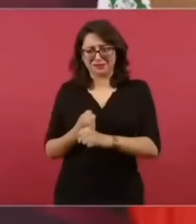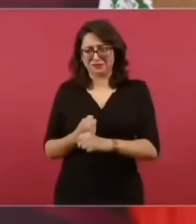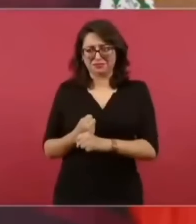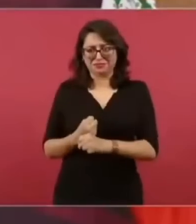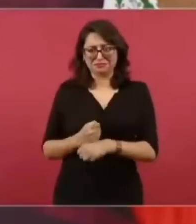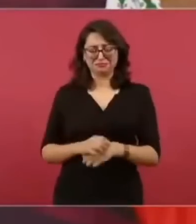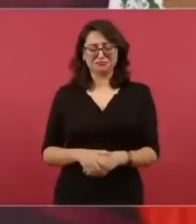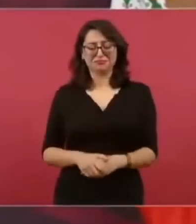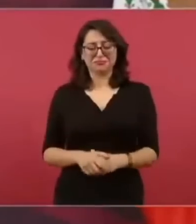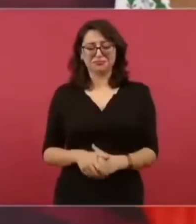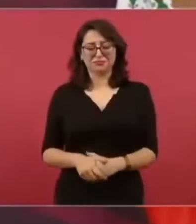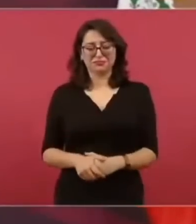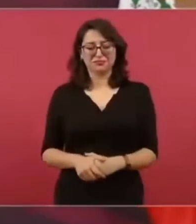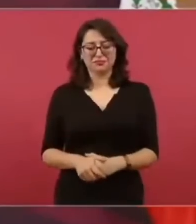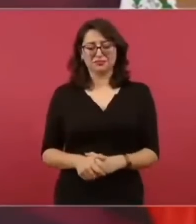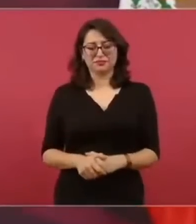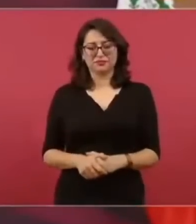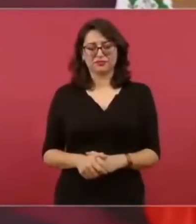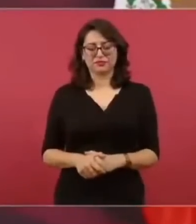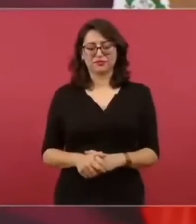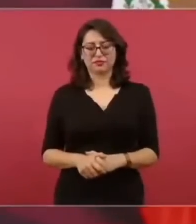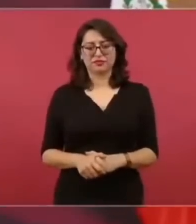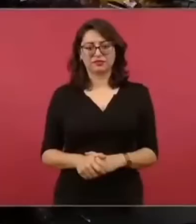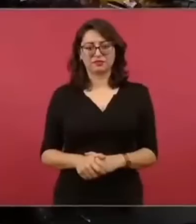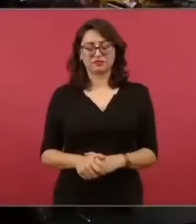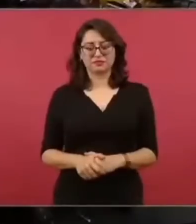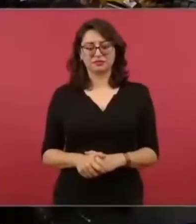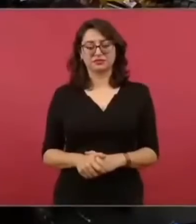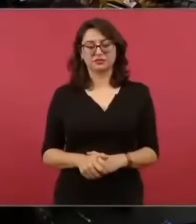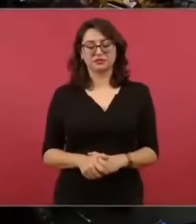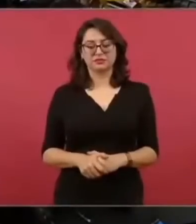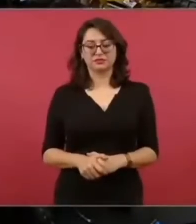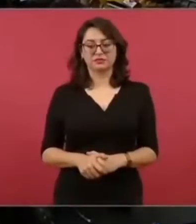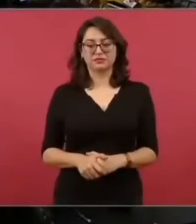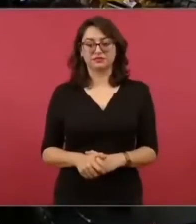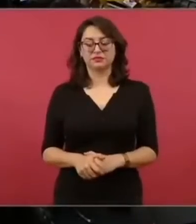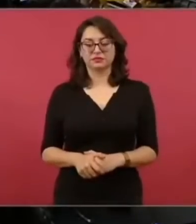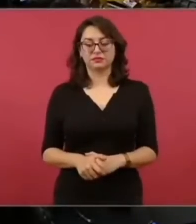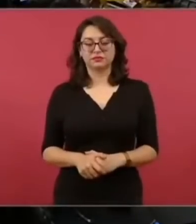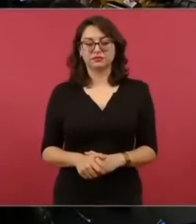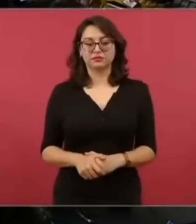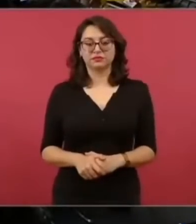cuando quisimos establecer